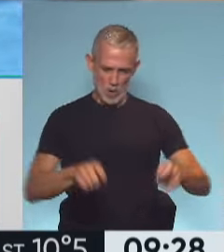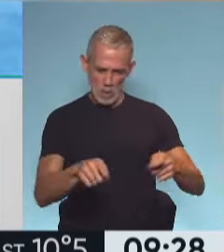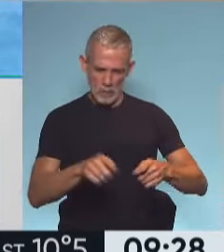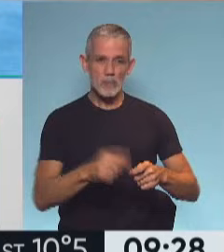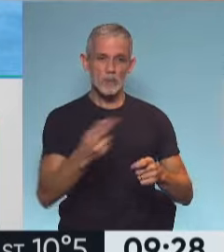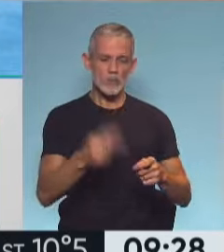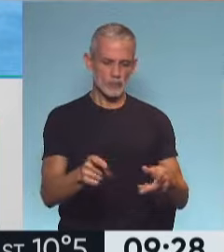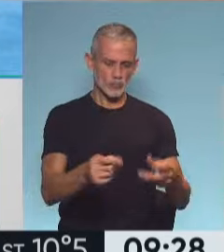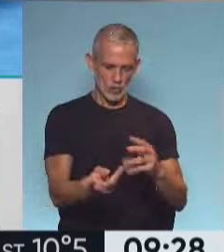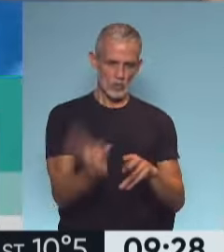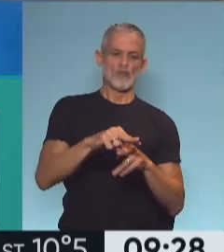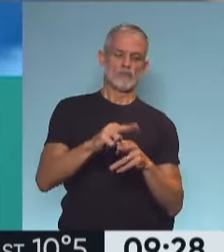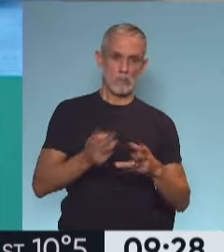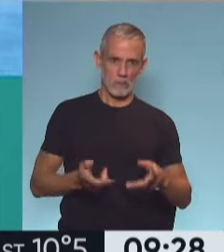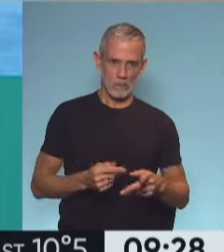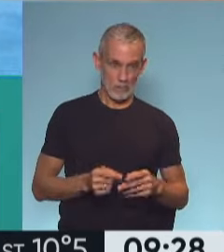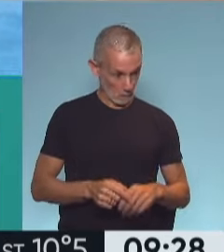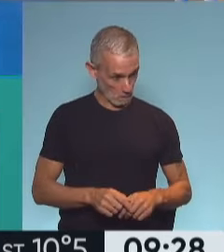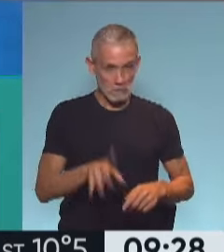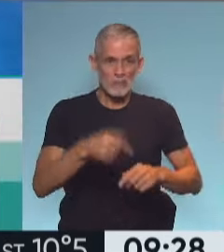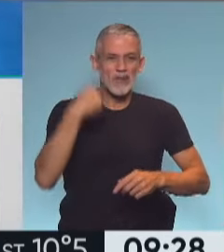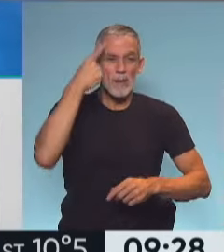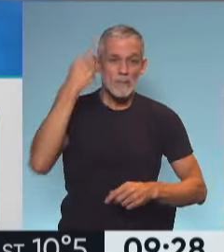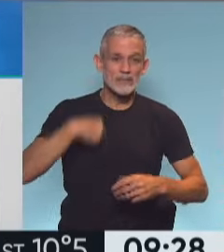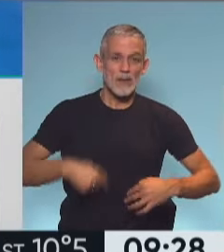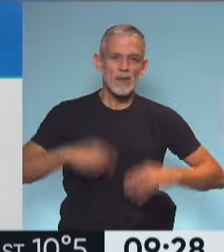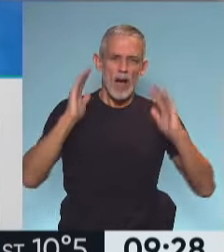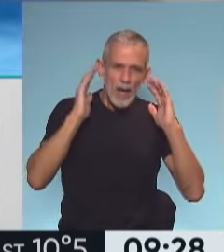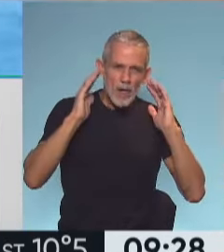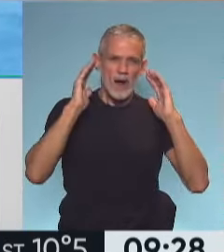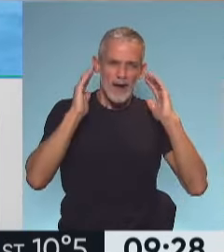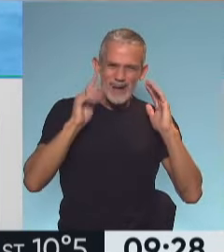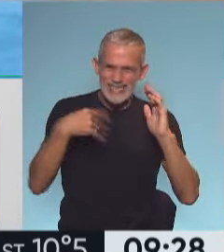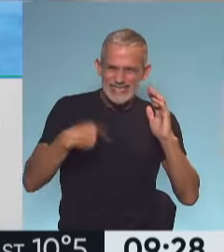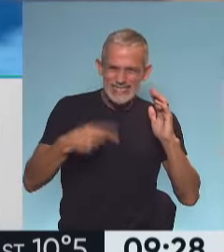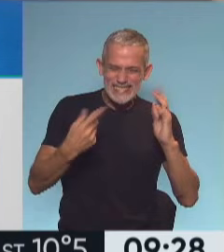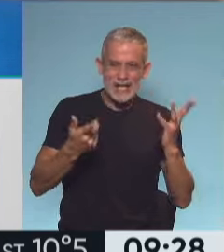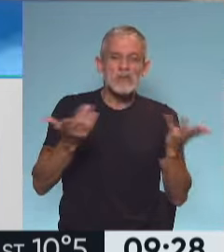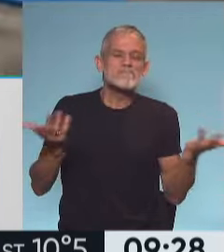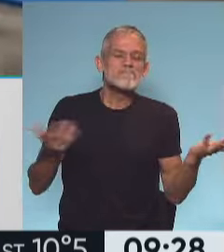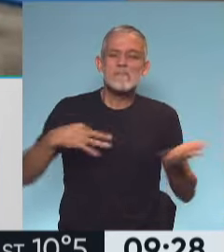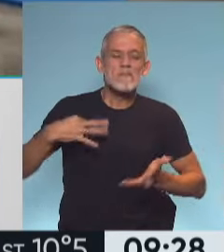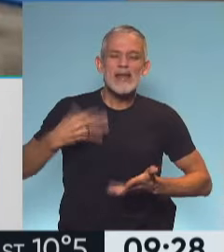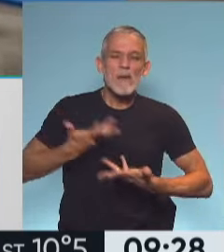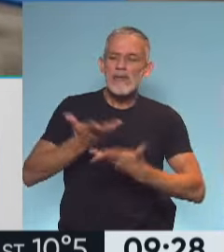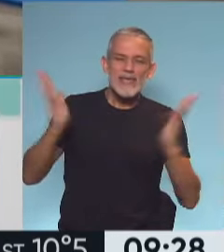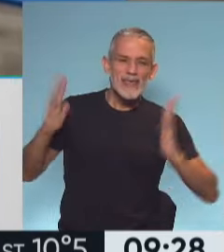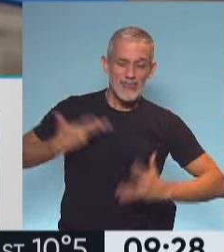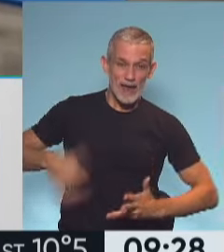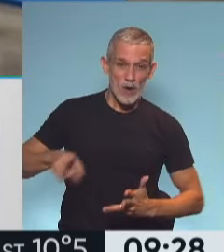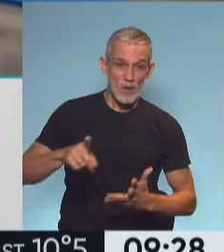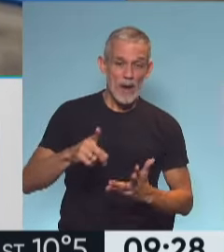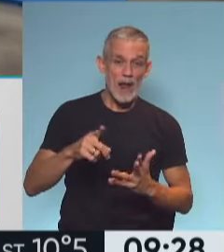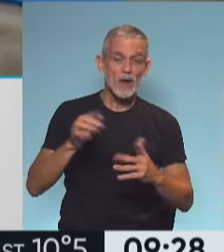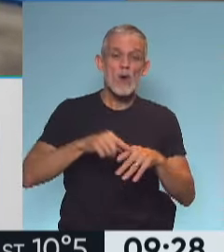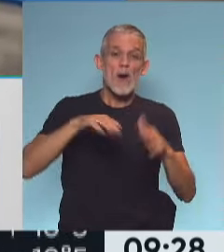el cadáver se sienta. Por esa razón hacíamos toda la vida los abdominales en flexión de tronco pero en la vida en la función cuando un